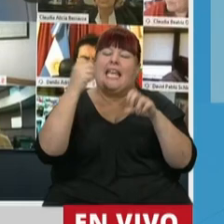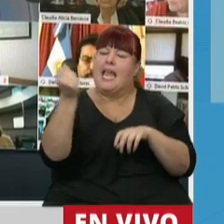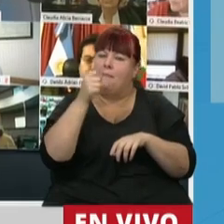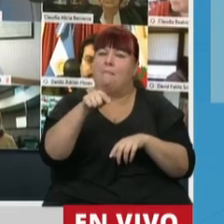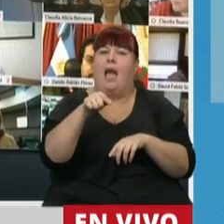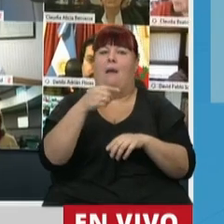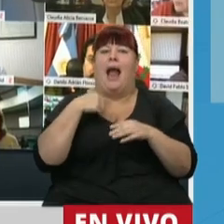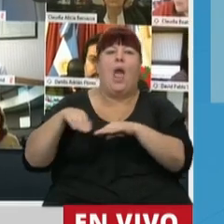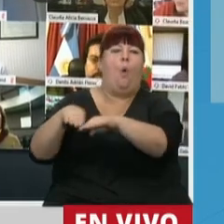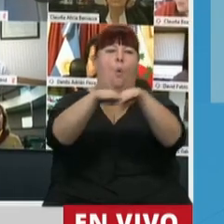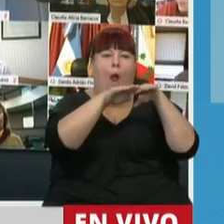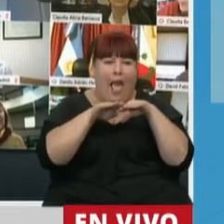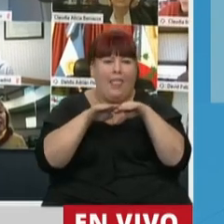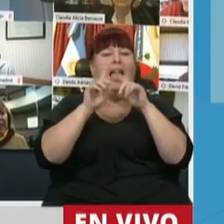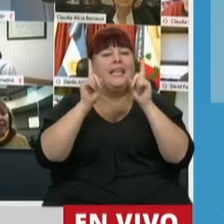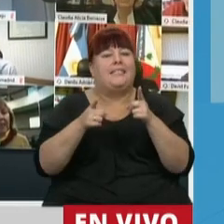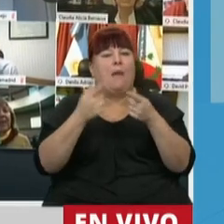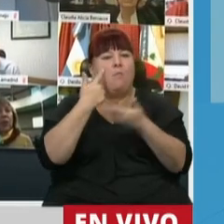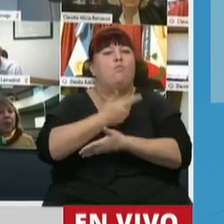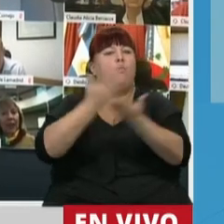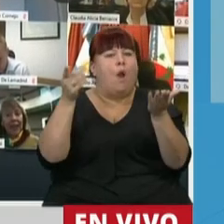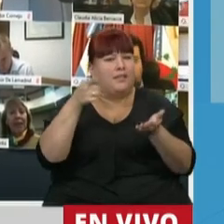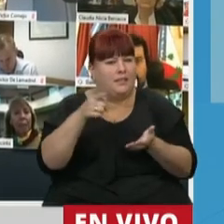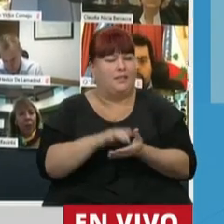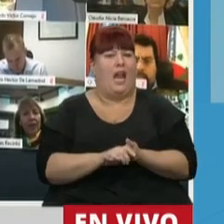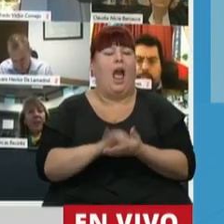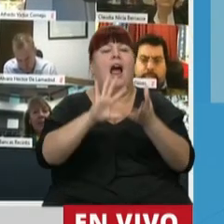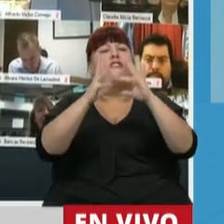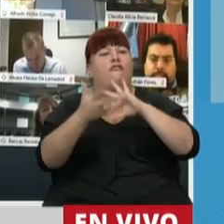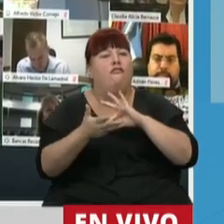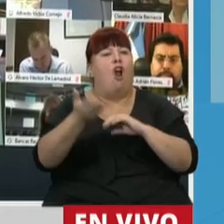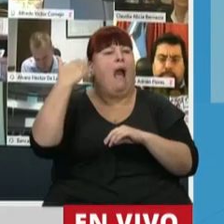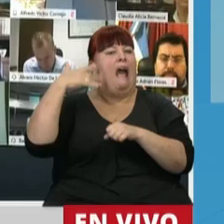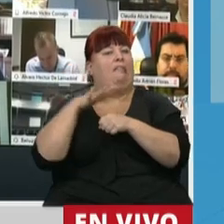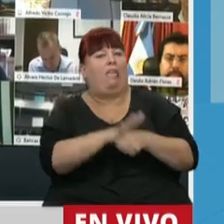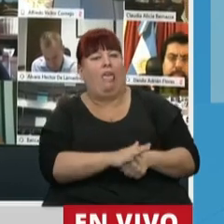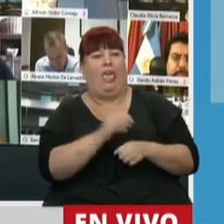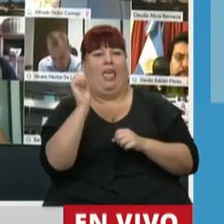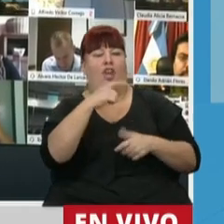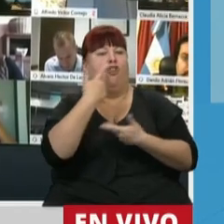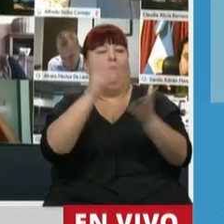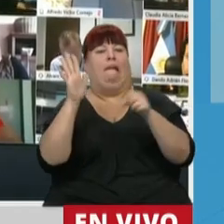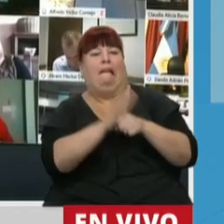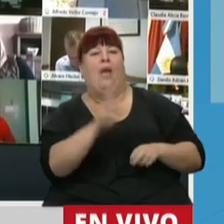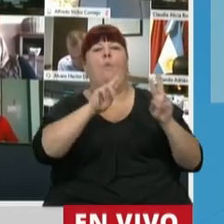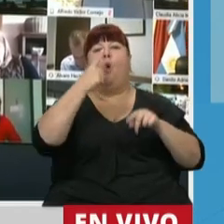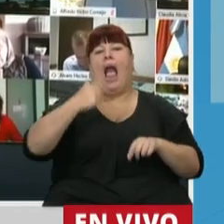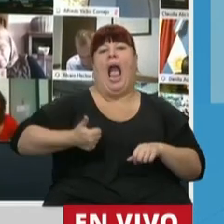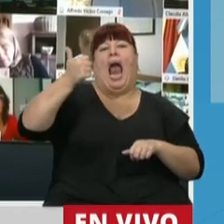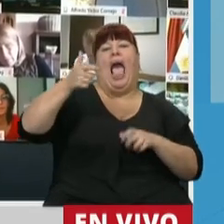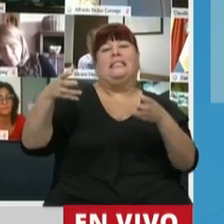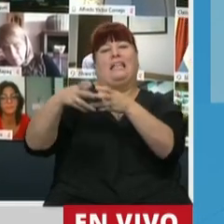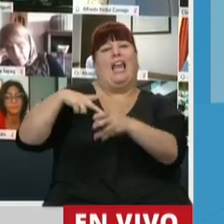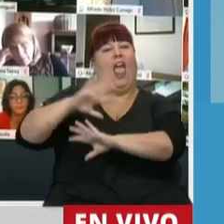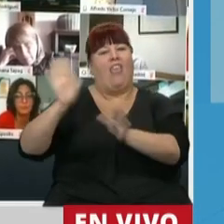que hacen a la igualdad y a poner en tela de juicio modelos que nos han oprimido, modelos de ganancias para